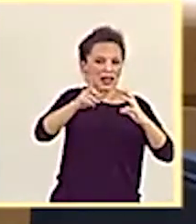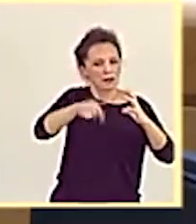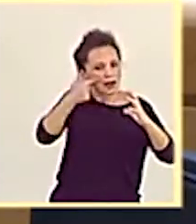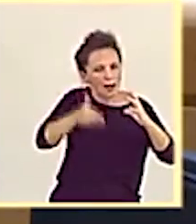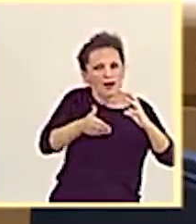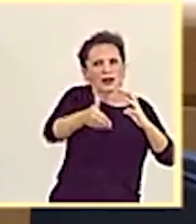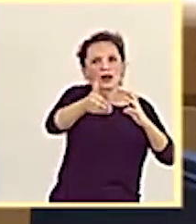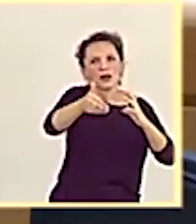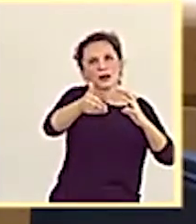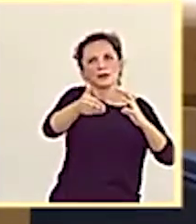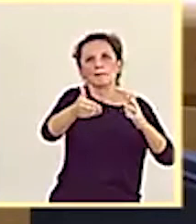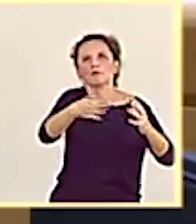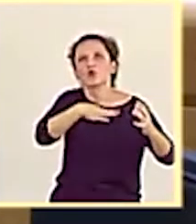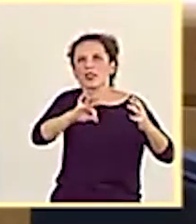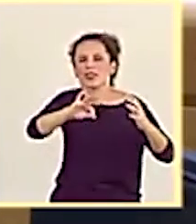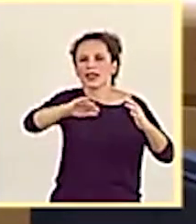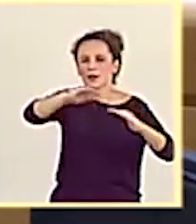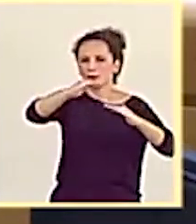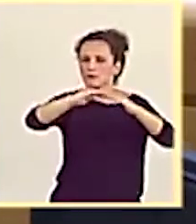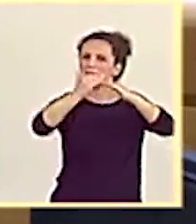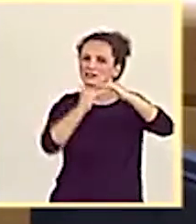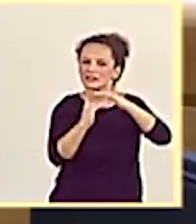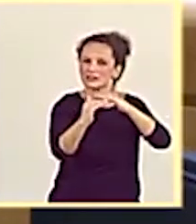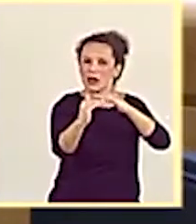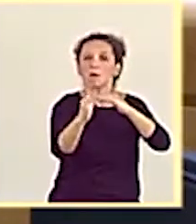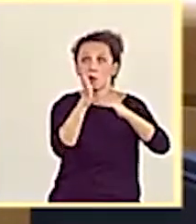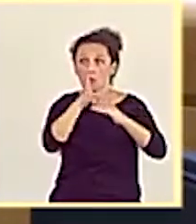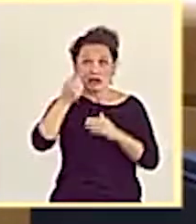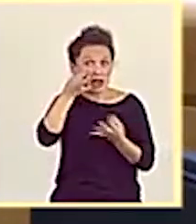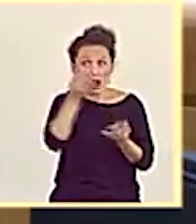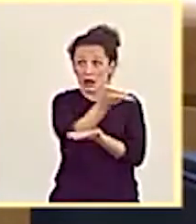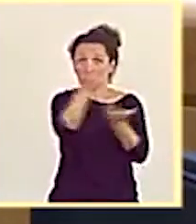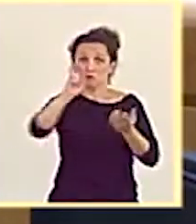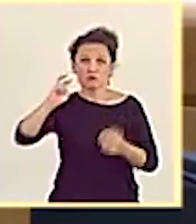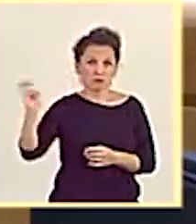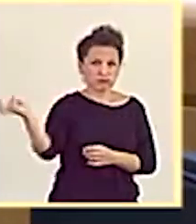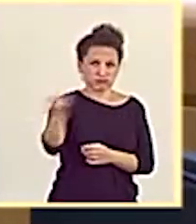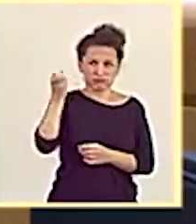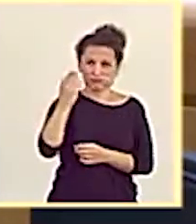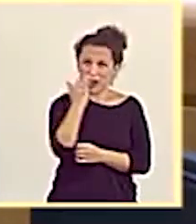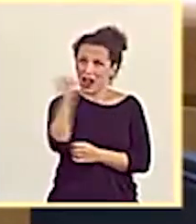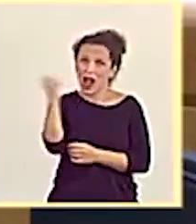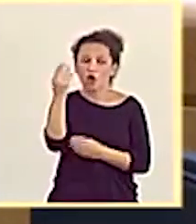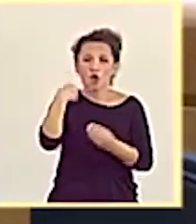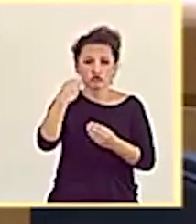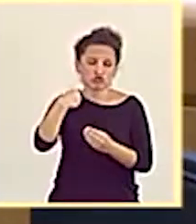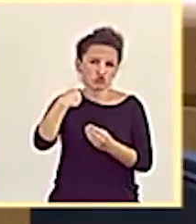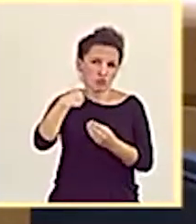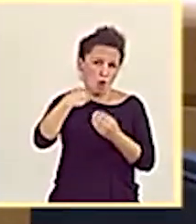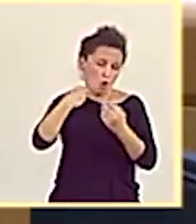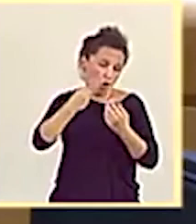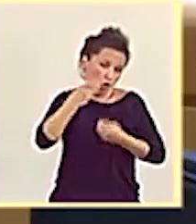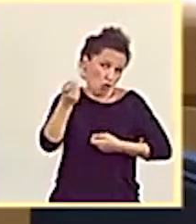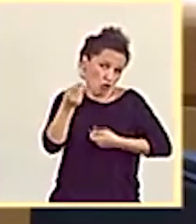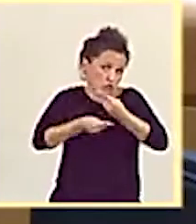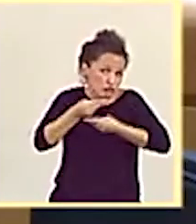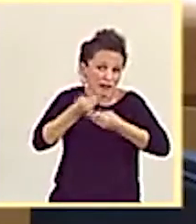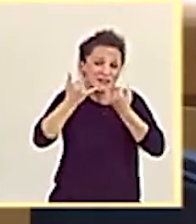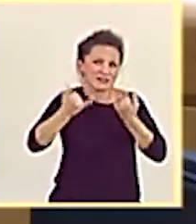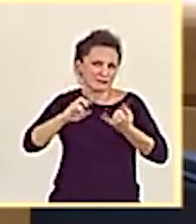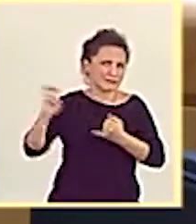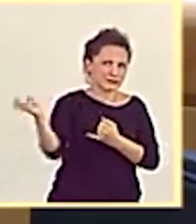facilitando esa biodiversidad que existe ya en el modo en el que se produce, se genera y se consume. Es verdad que la industria es